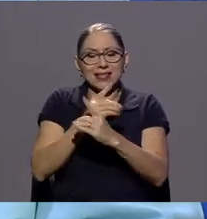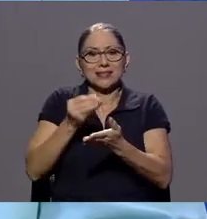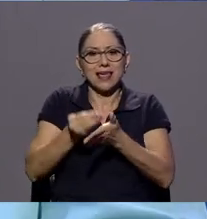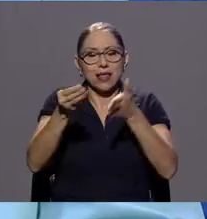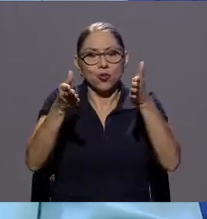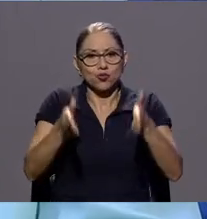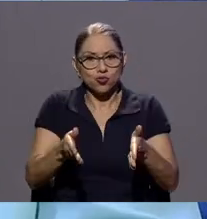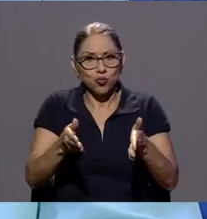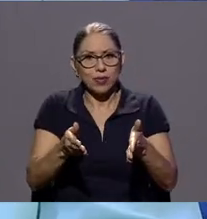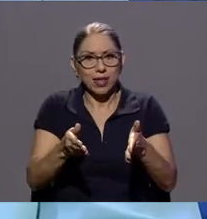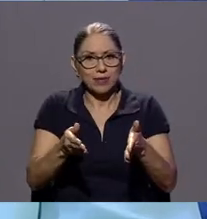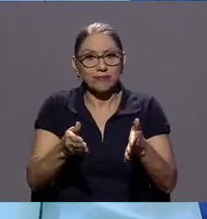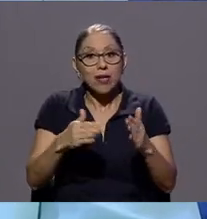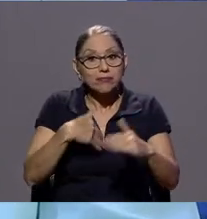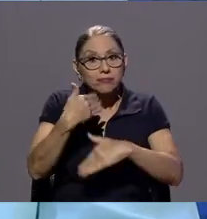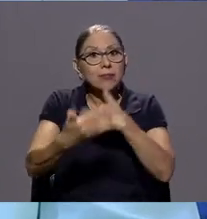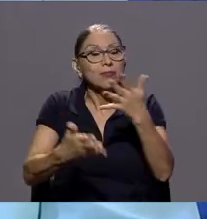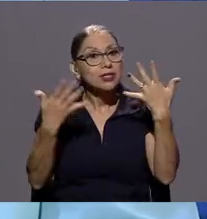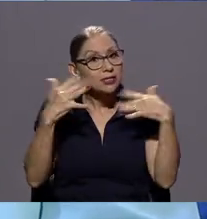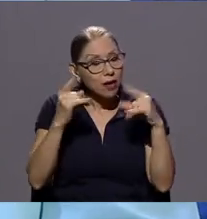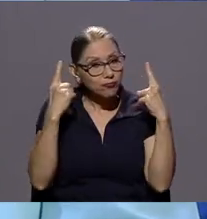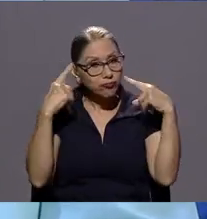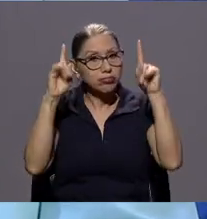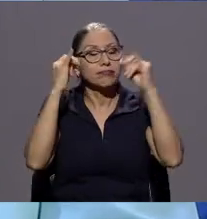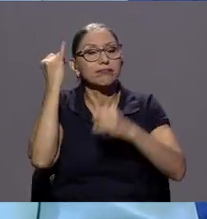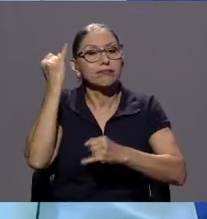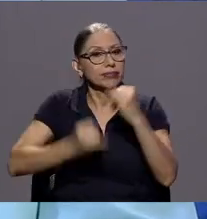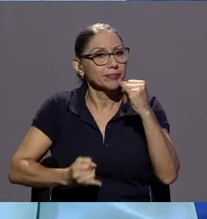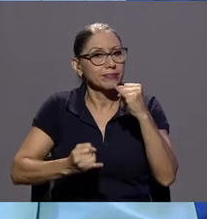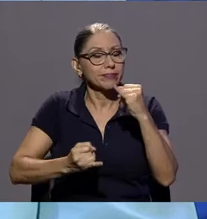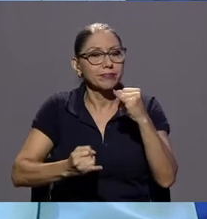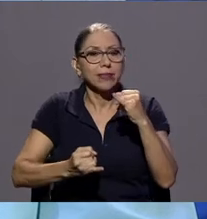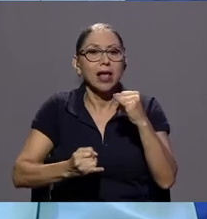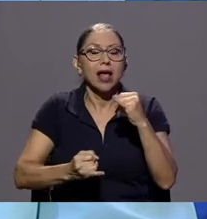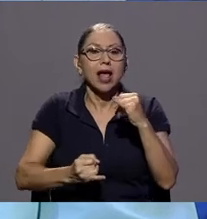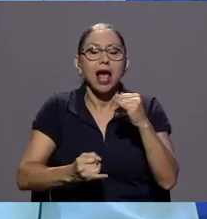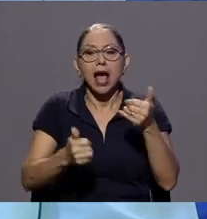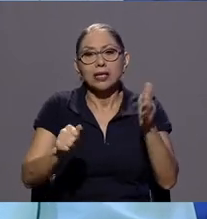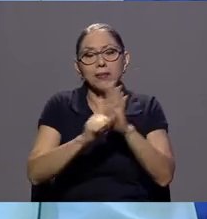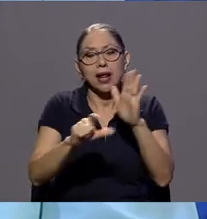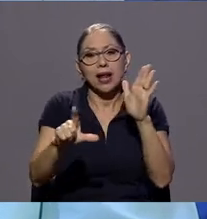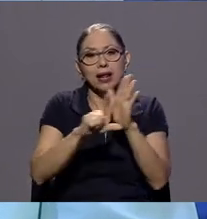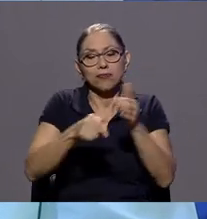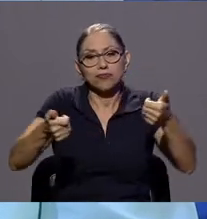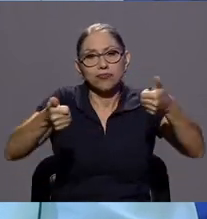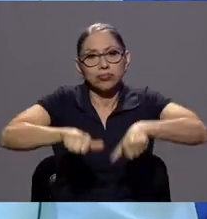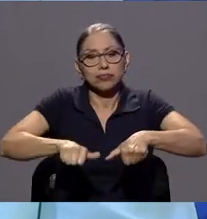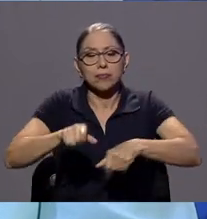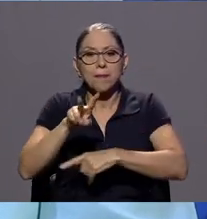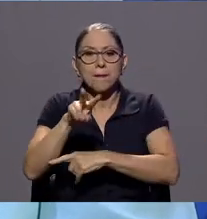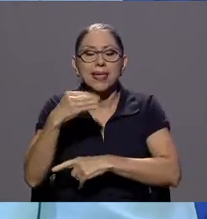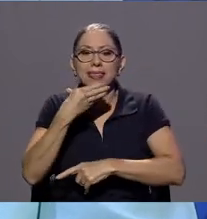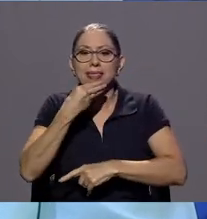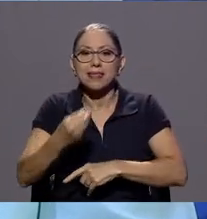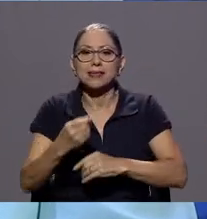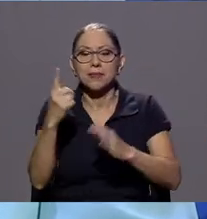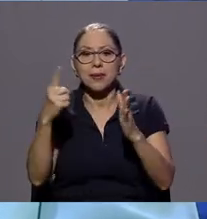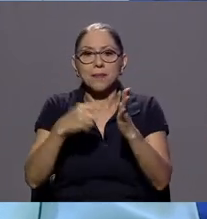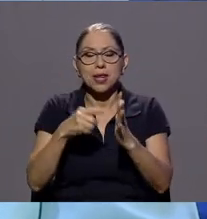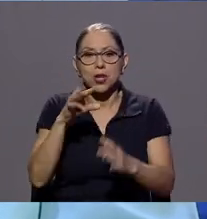que finalmente fue aprobada por la Asamblea Legislativa el 20 de diciembre del año 1994.